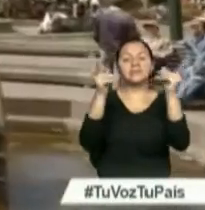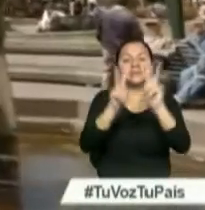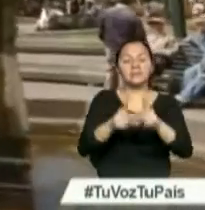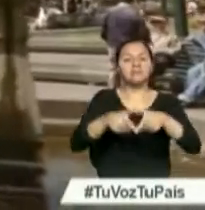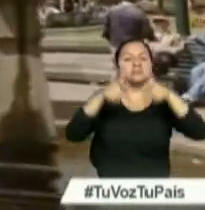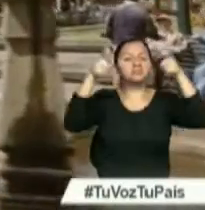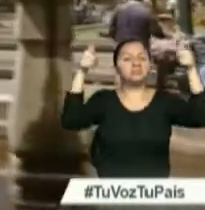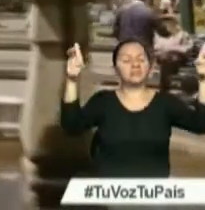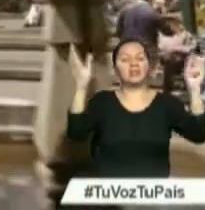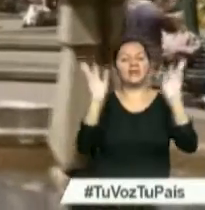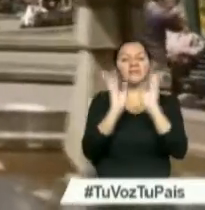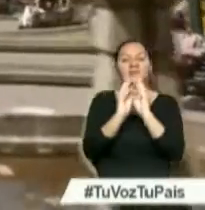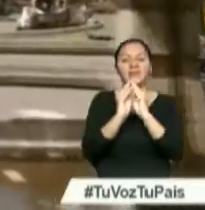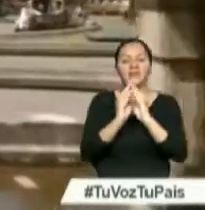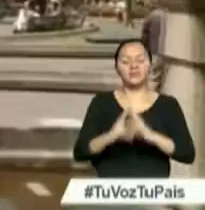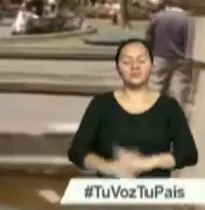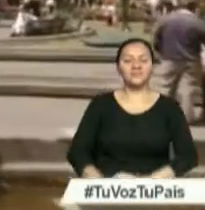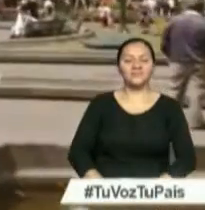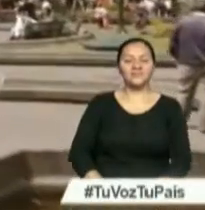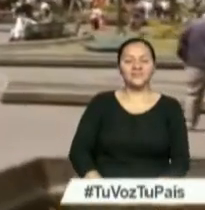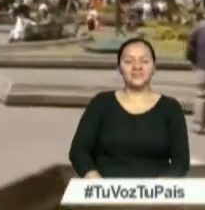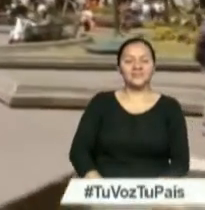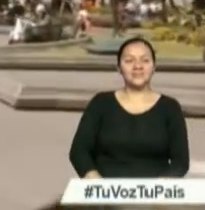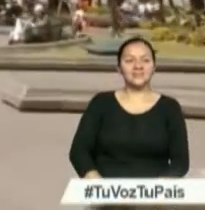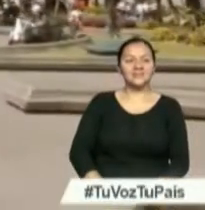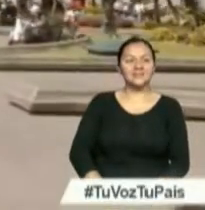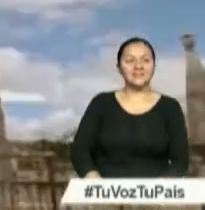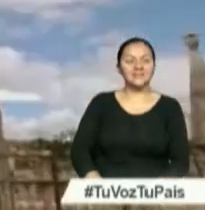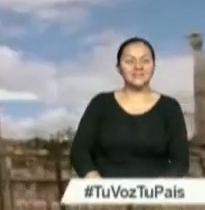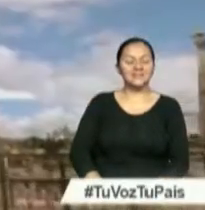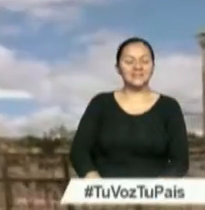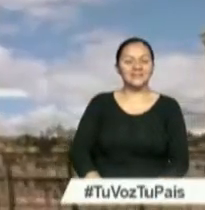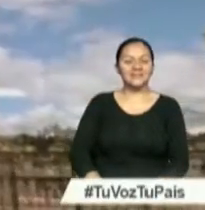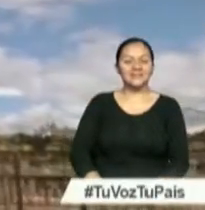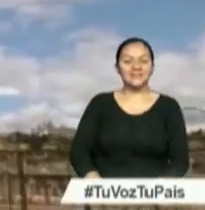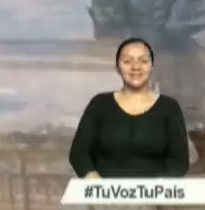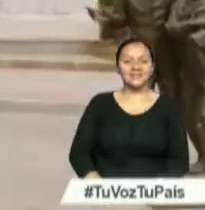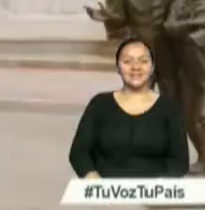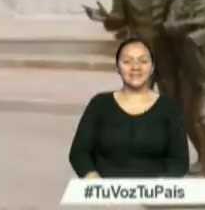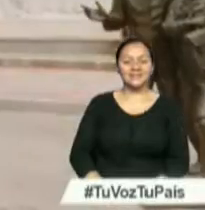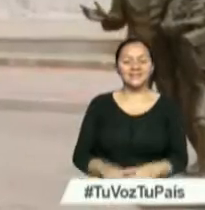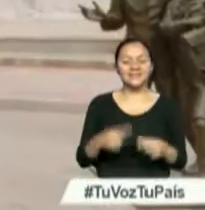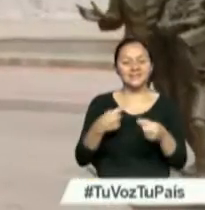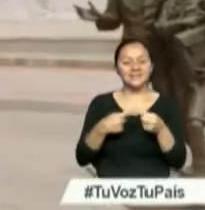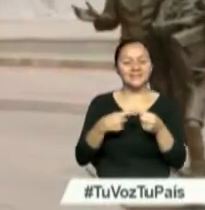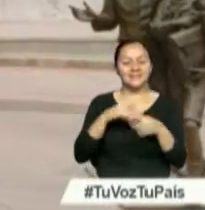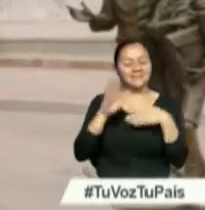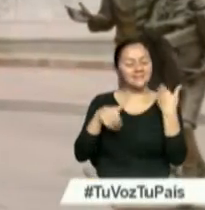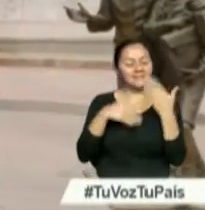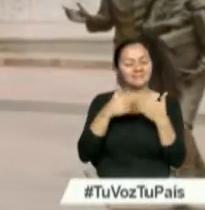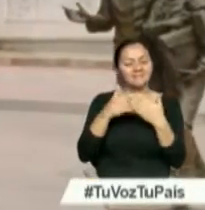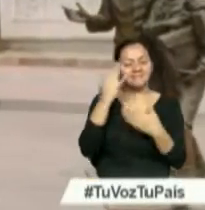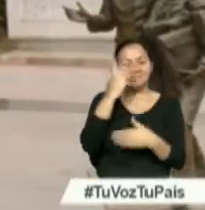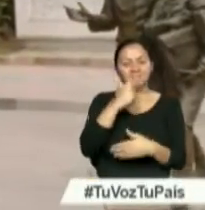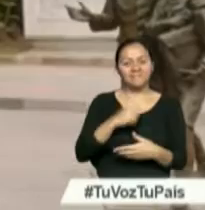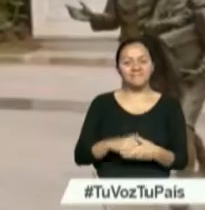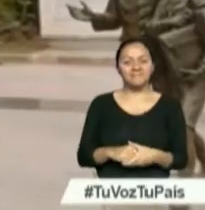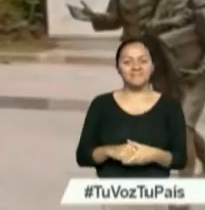mega eventos. Víctor Fernando Bravo, Noticiero Ciudadano. Quito es un edén de maravillas